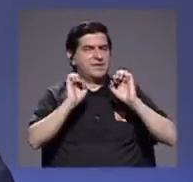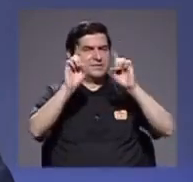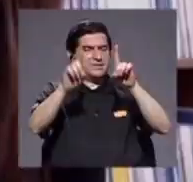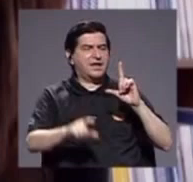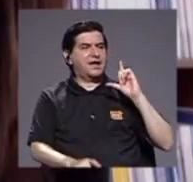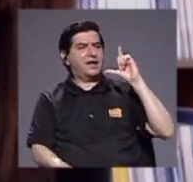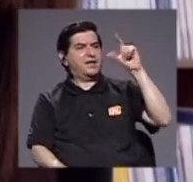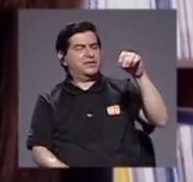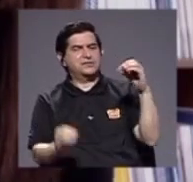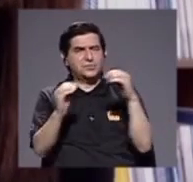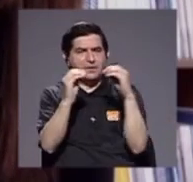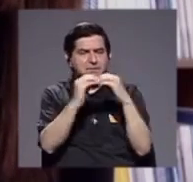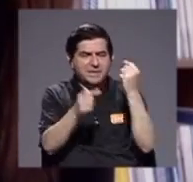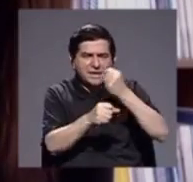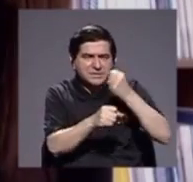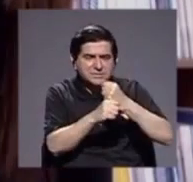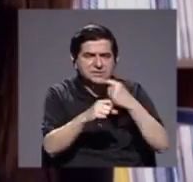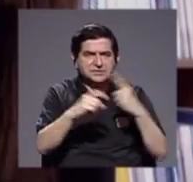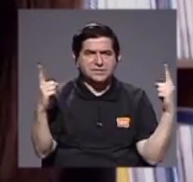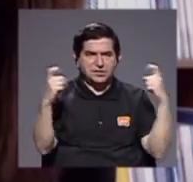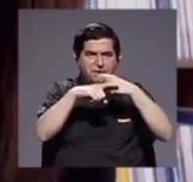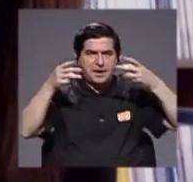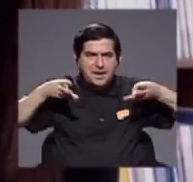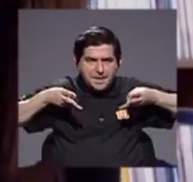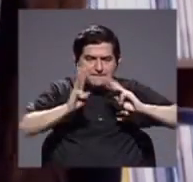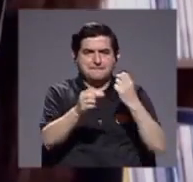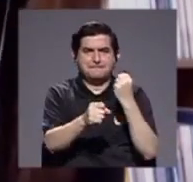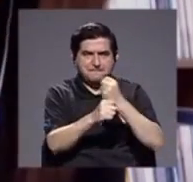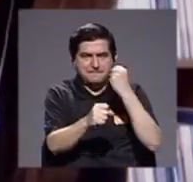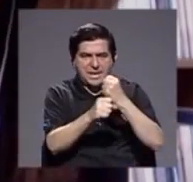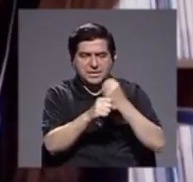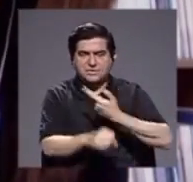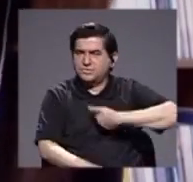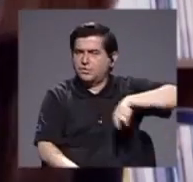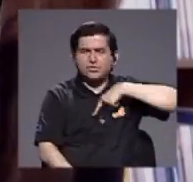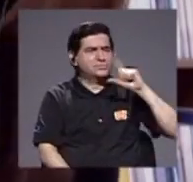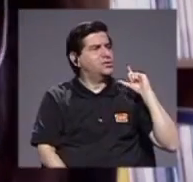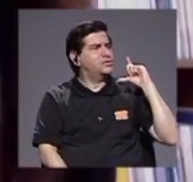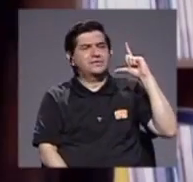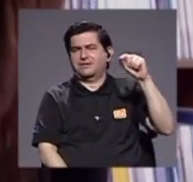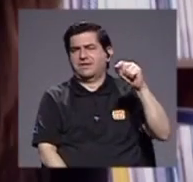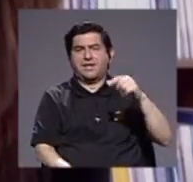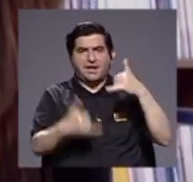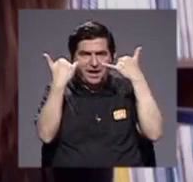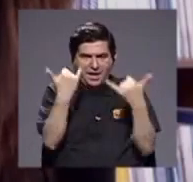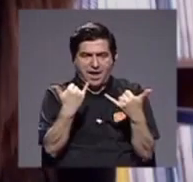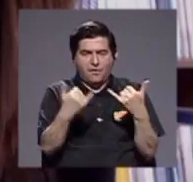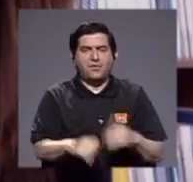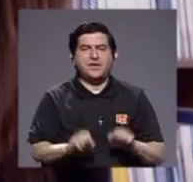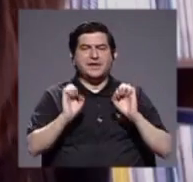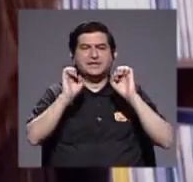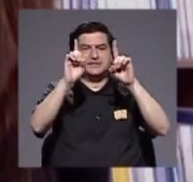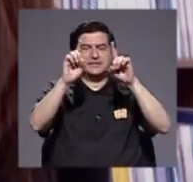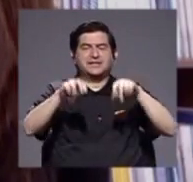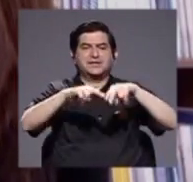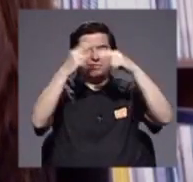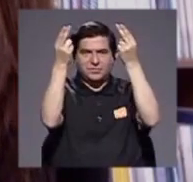elaborada y compleja en términos de las metodologías de trabajo, estamos muy lejos todavía de eso, ahora estamos en educación a distancia,